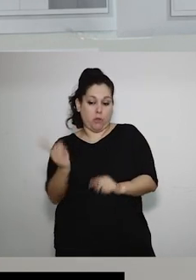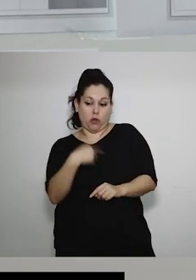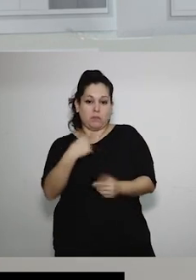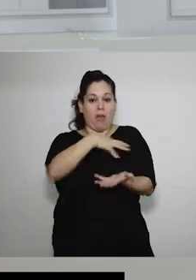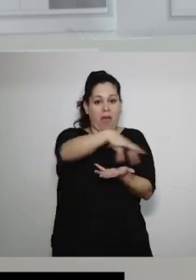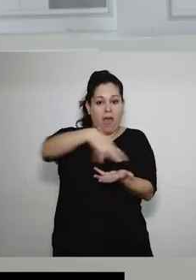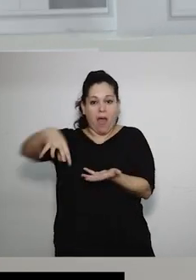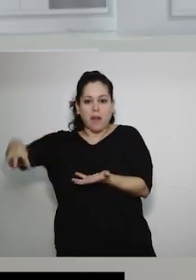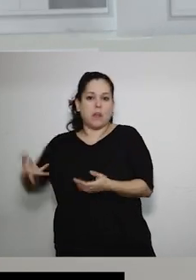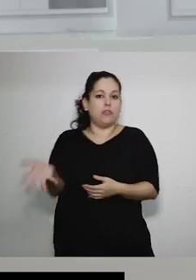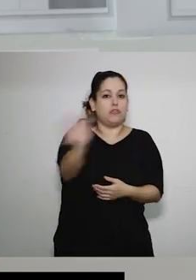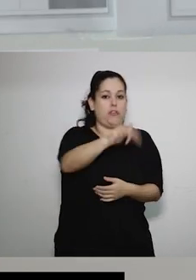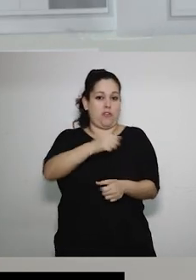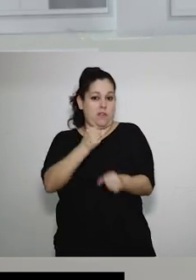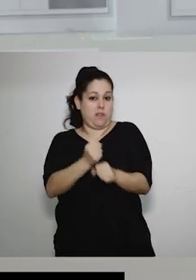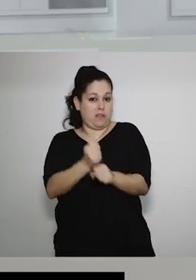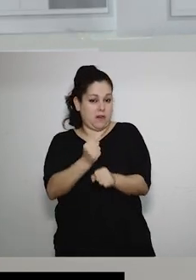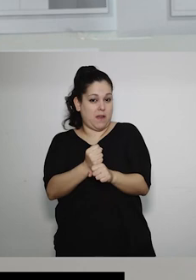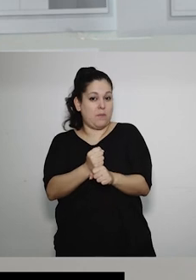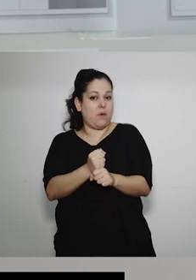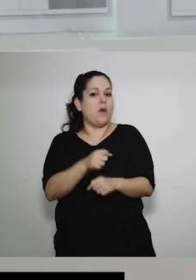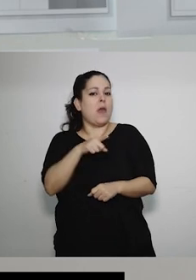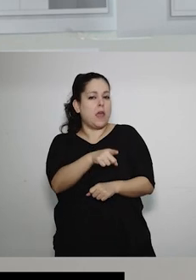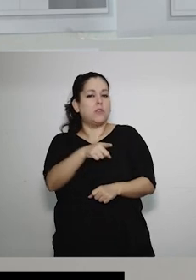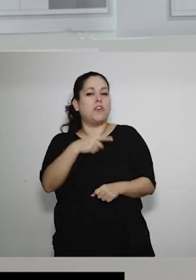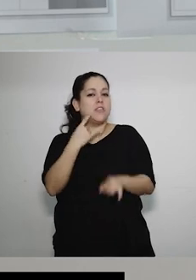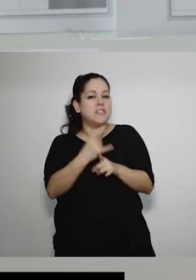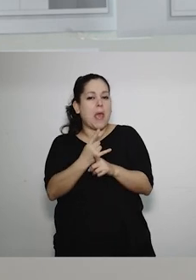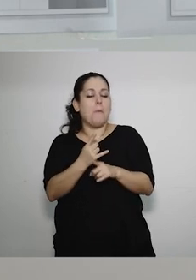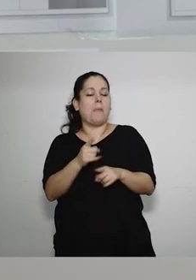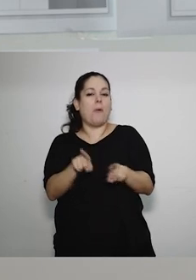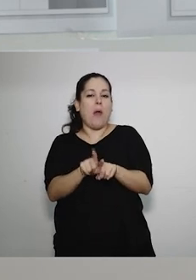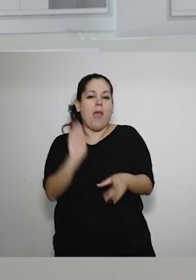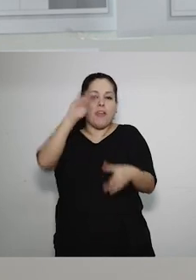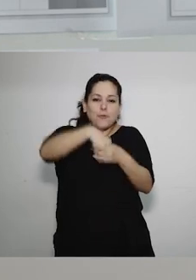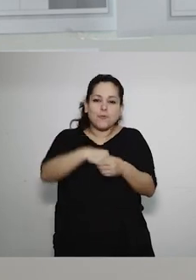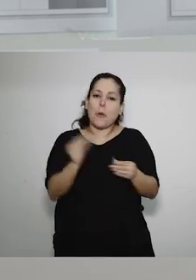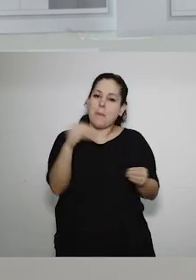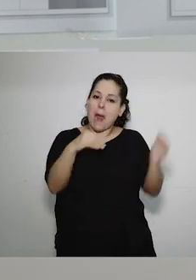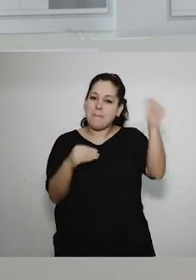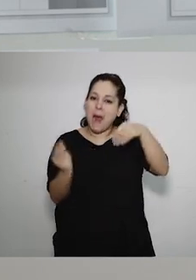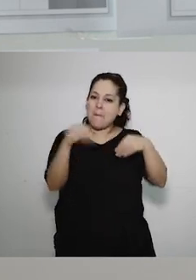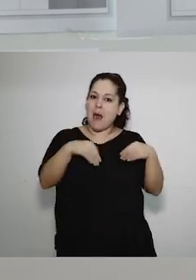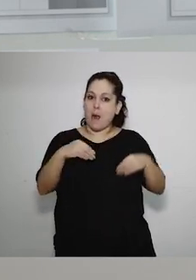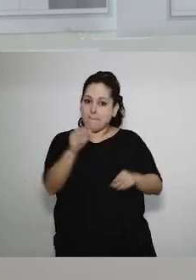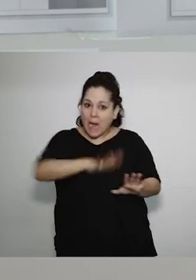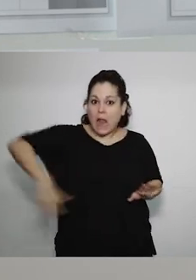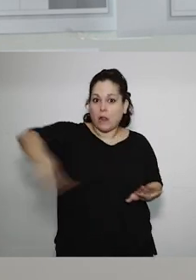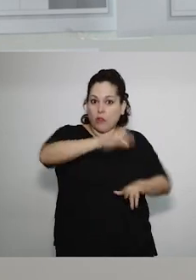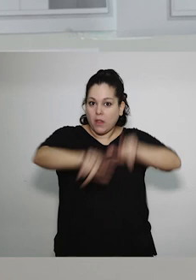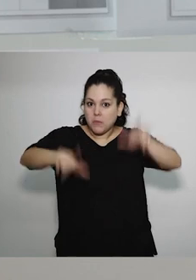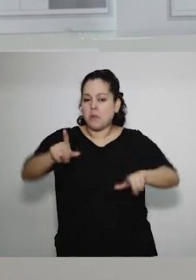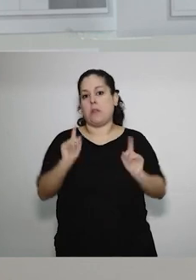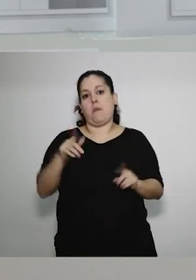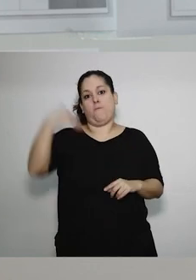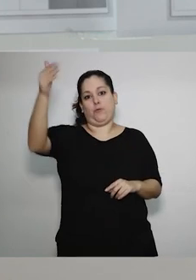áreas hacemos en el día a día. Y esto es todo el tiempo sumar e inclusión hacia todos, hacia nosotros mismos,